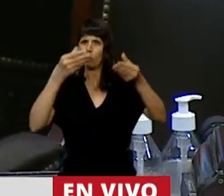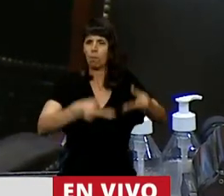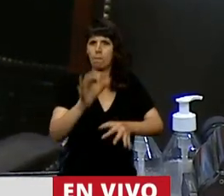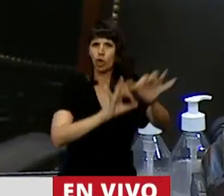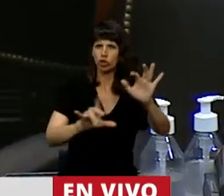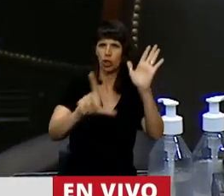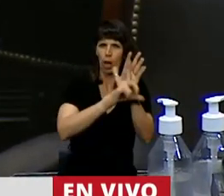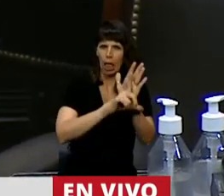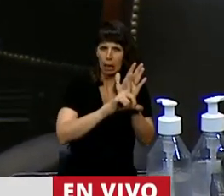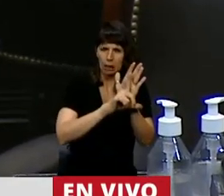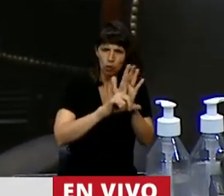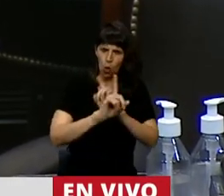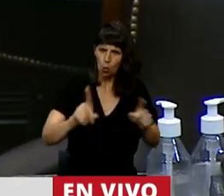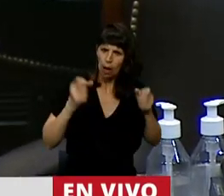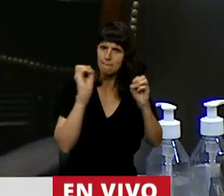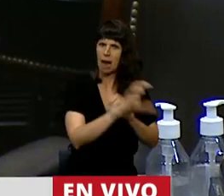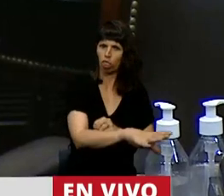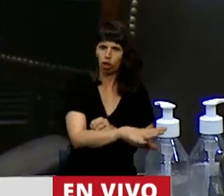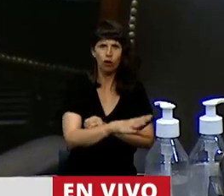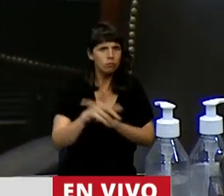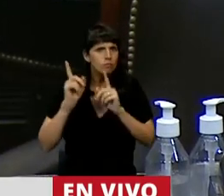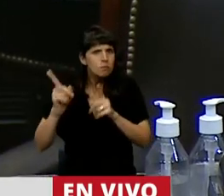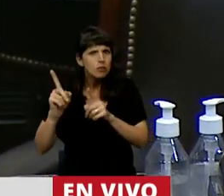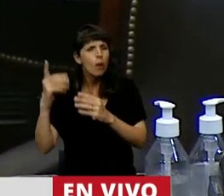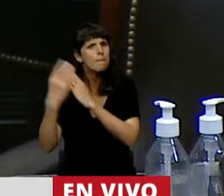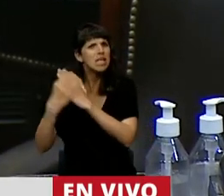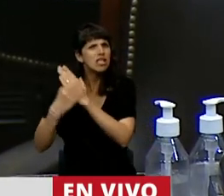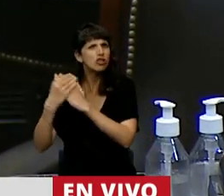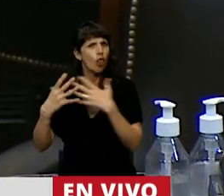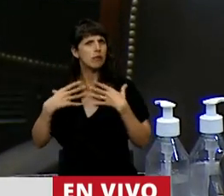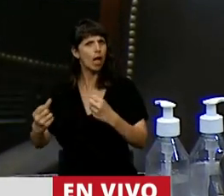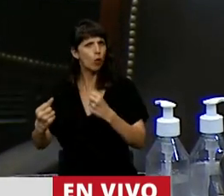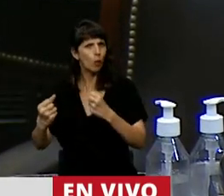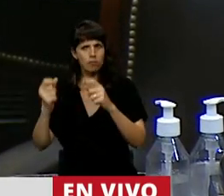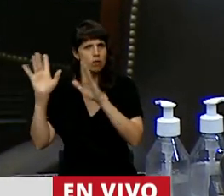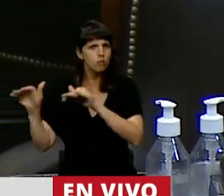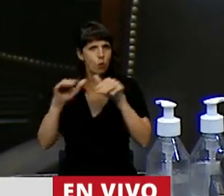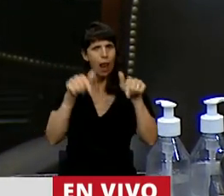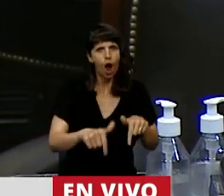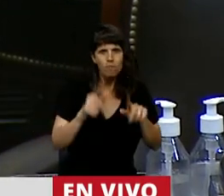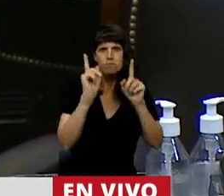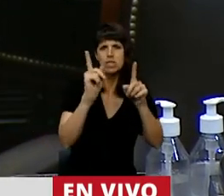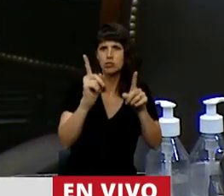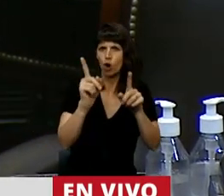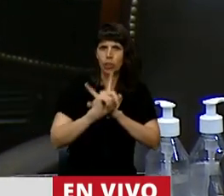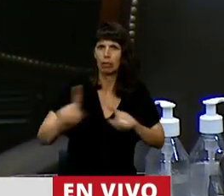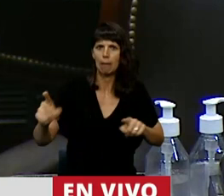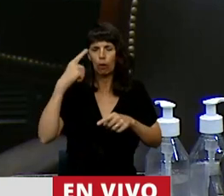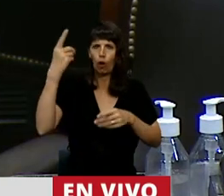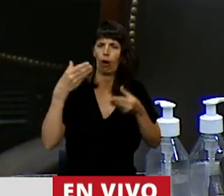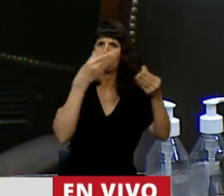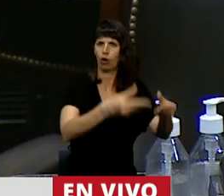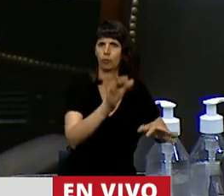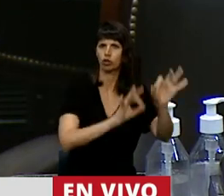Inclusive hasta tuvieron el mismo Ministro de Salud varios años. Y sin dudas que lo que nos convoca hoy